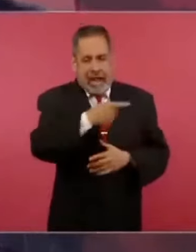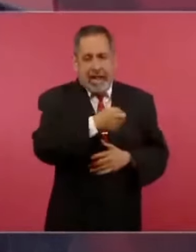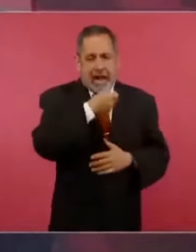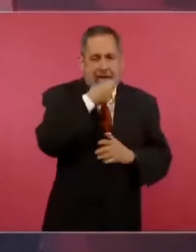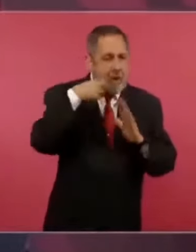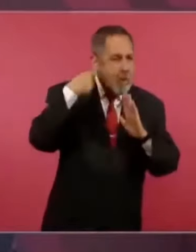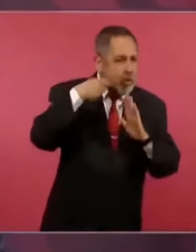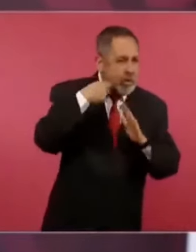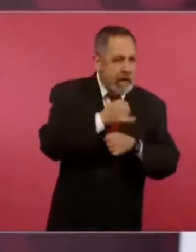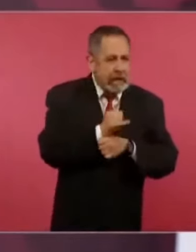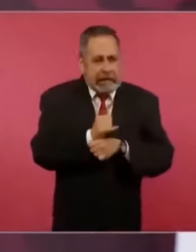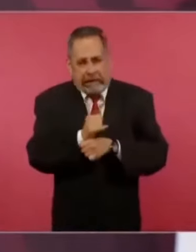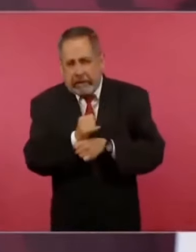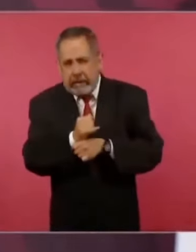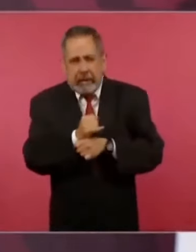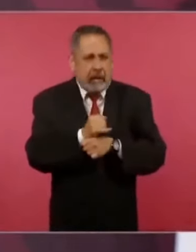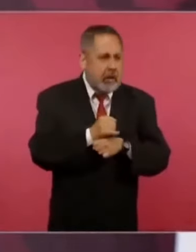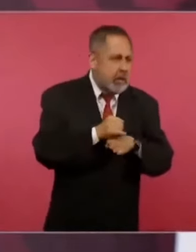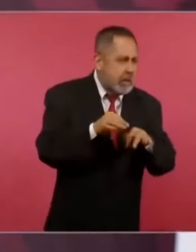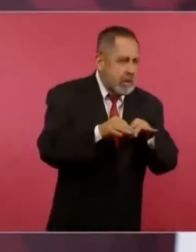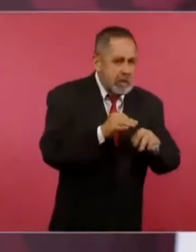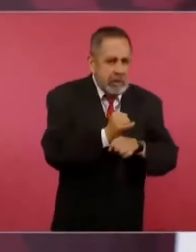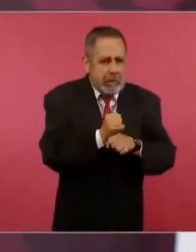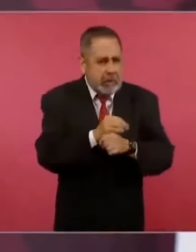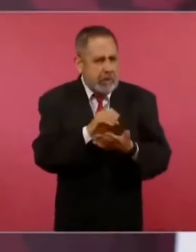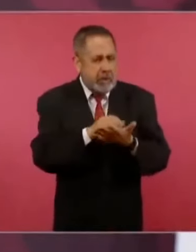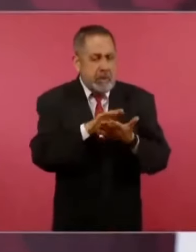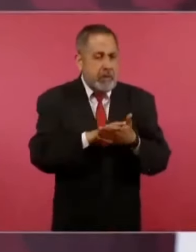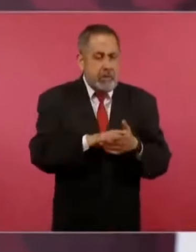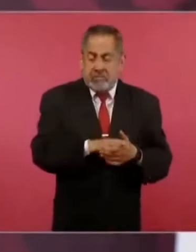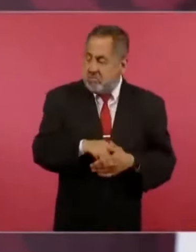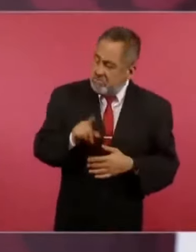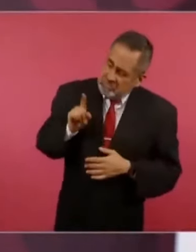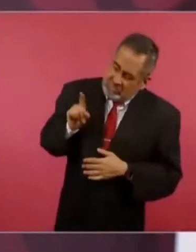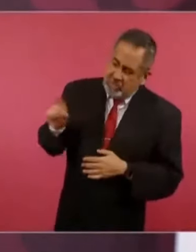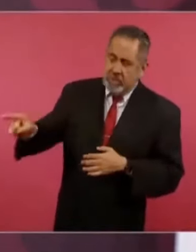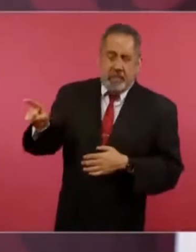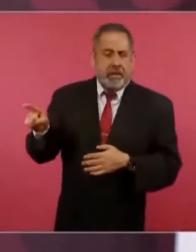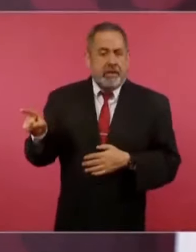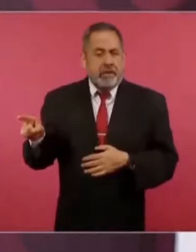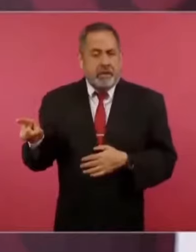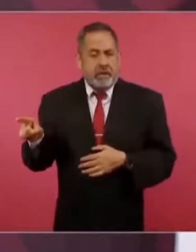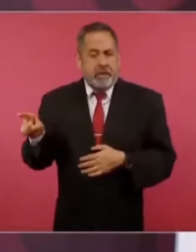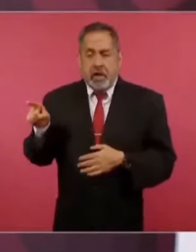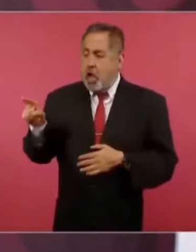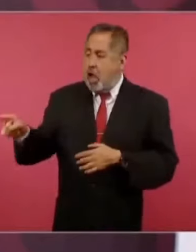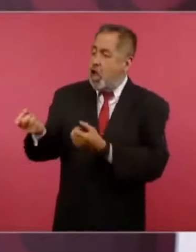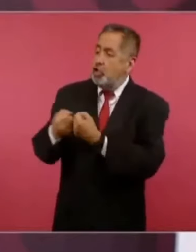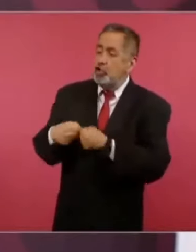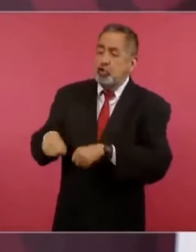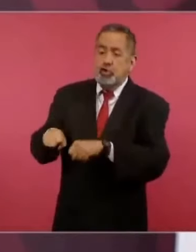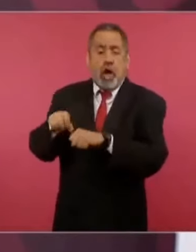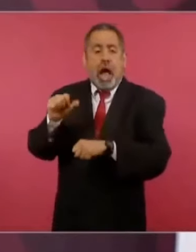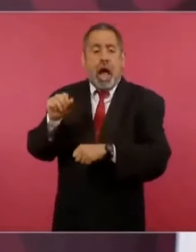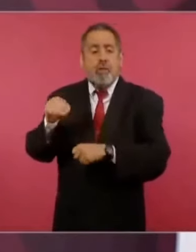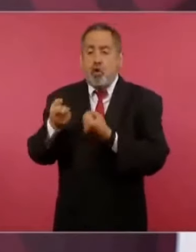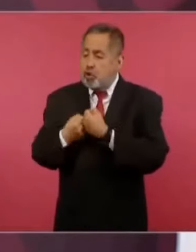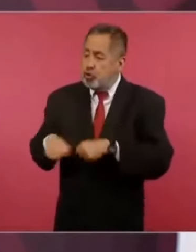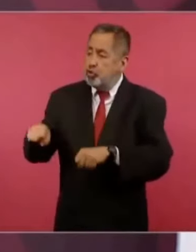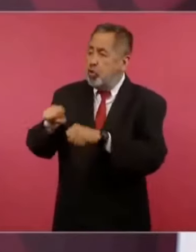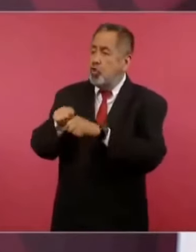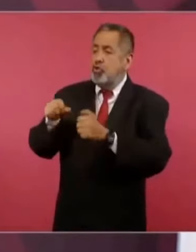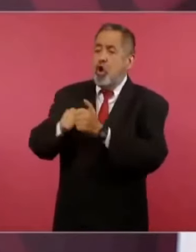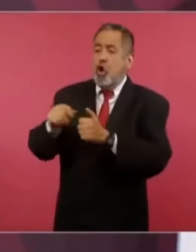de que yo era socio de narcotraficantes, Tim